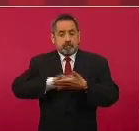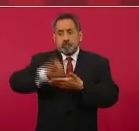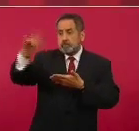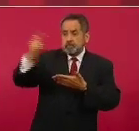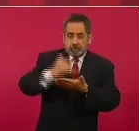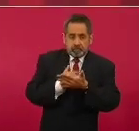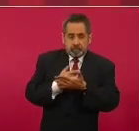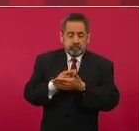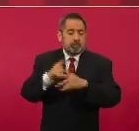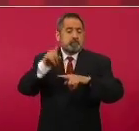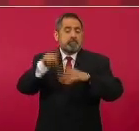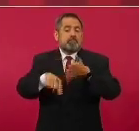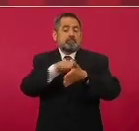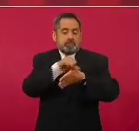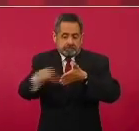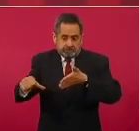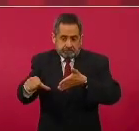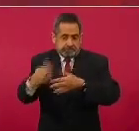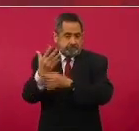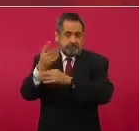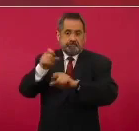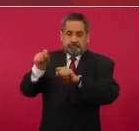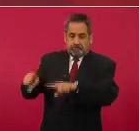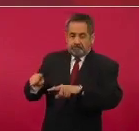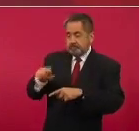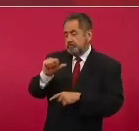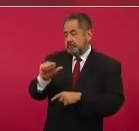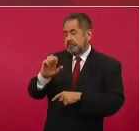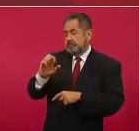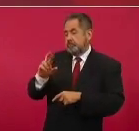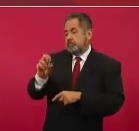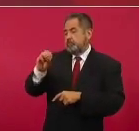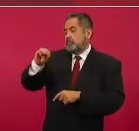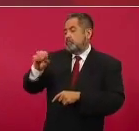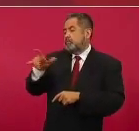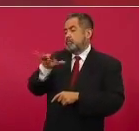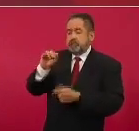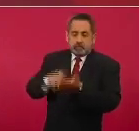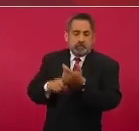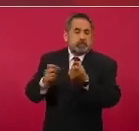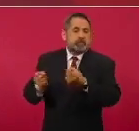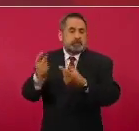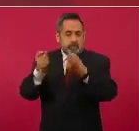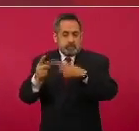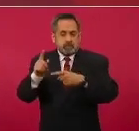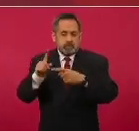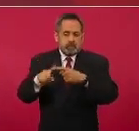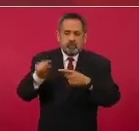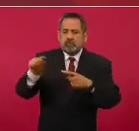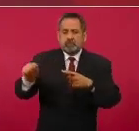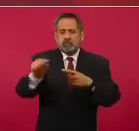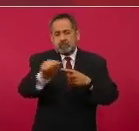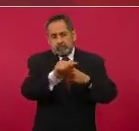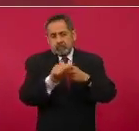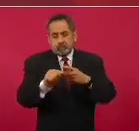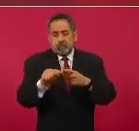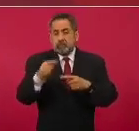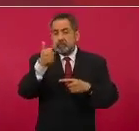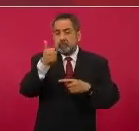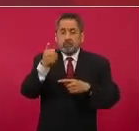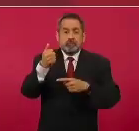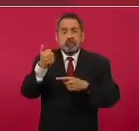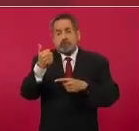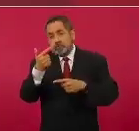cancelados por Aeroméxico más otros tantos que salieron con dos, tres, cuatro, hasta seis horas